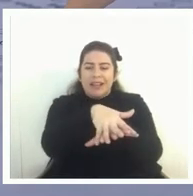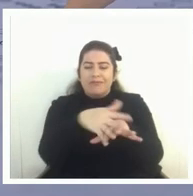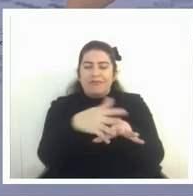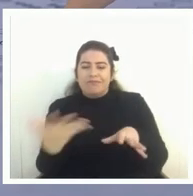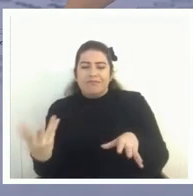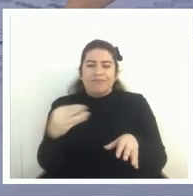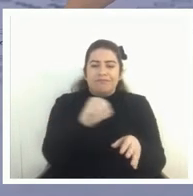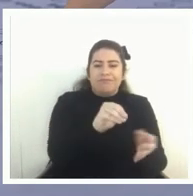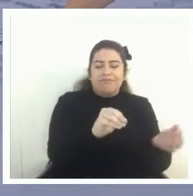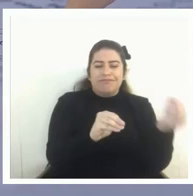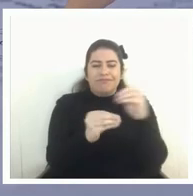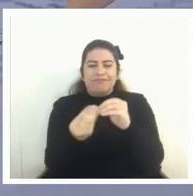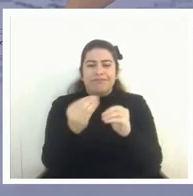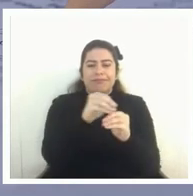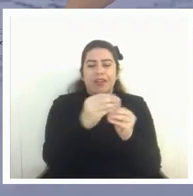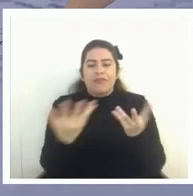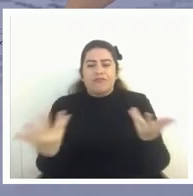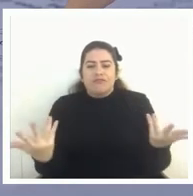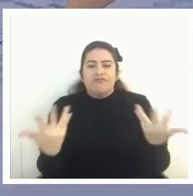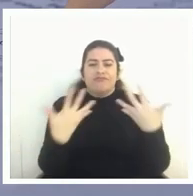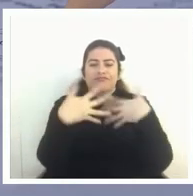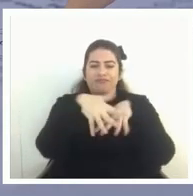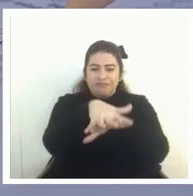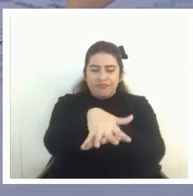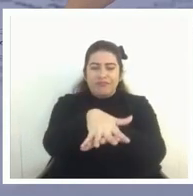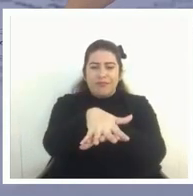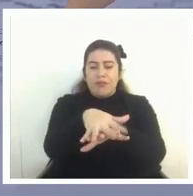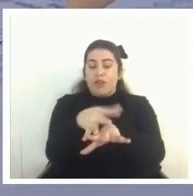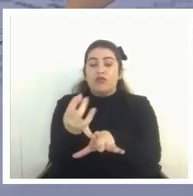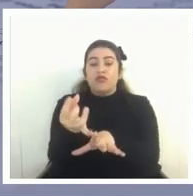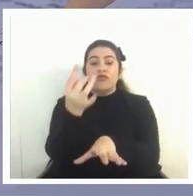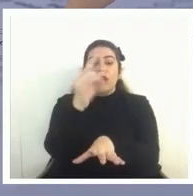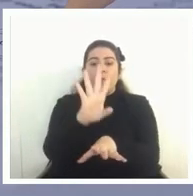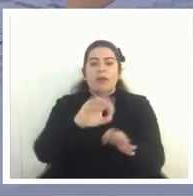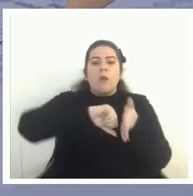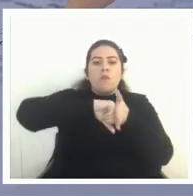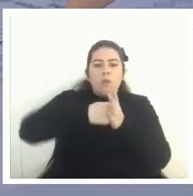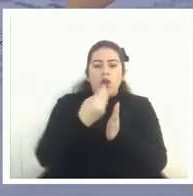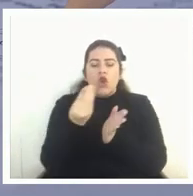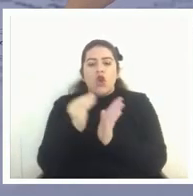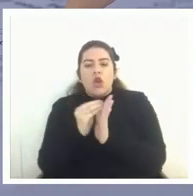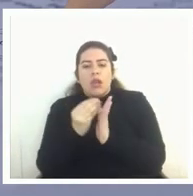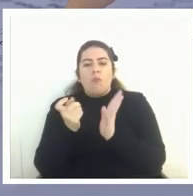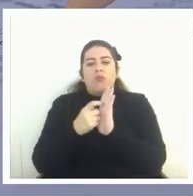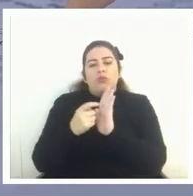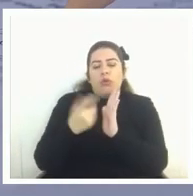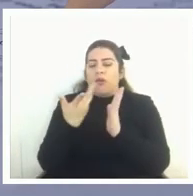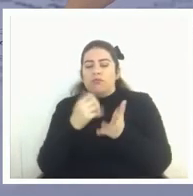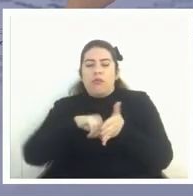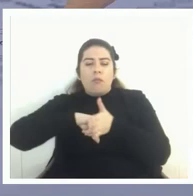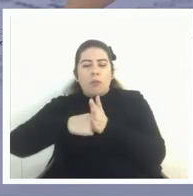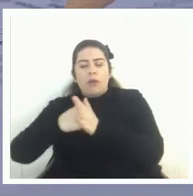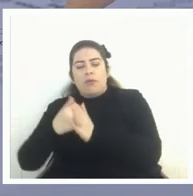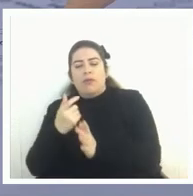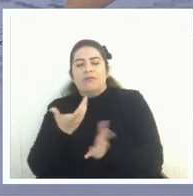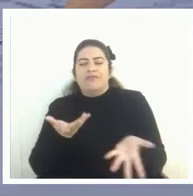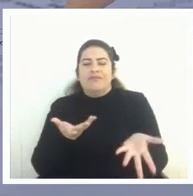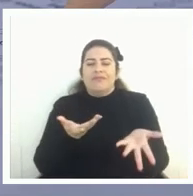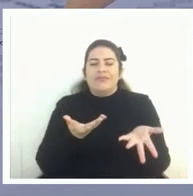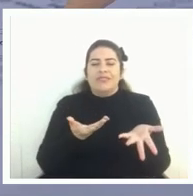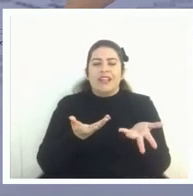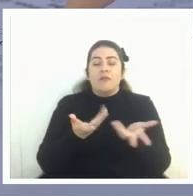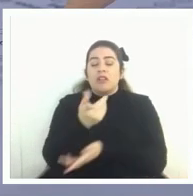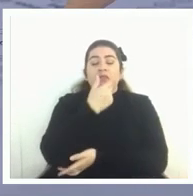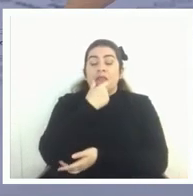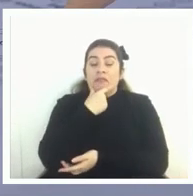que hagan combinaciones y no solamente promedio promedio entre cosas los promedios son sencillos de hacer